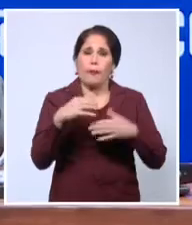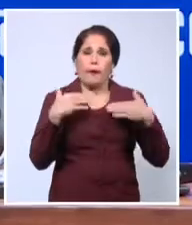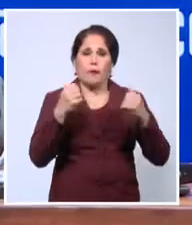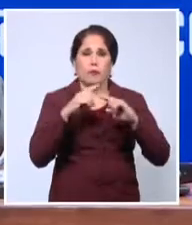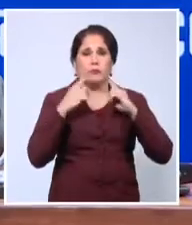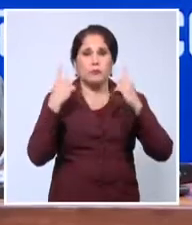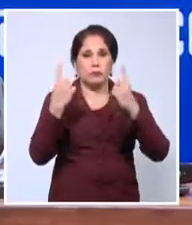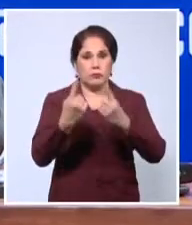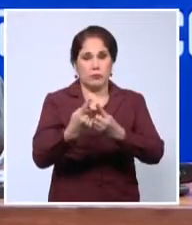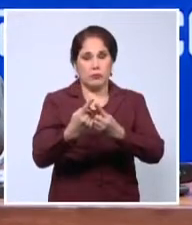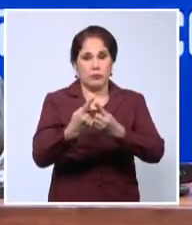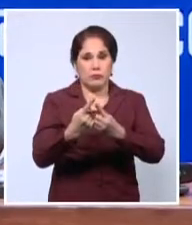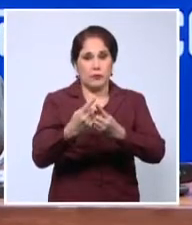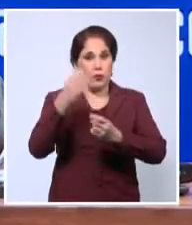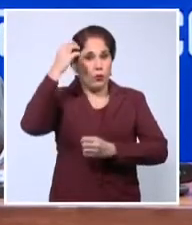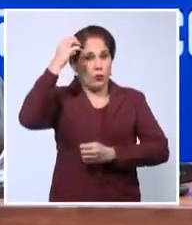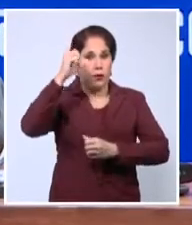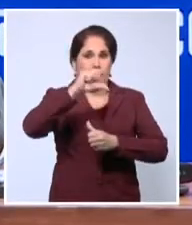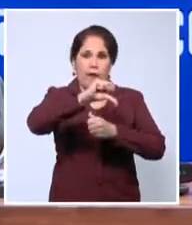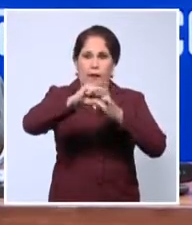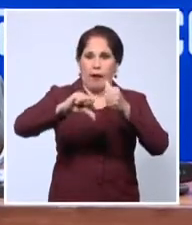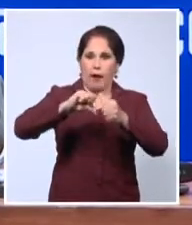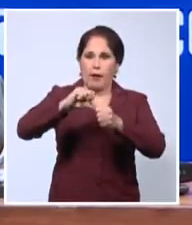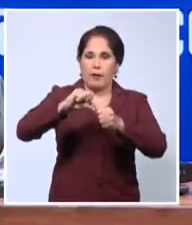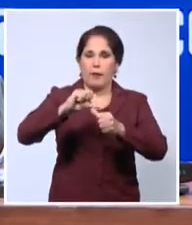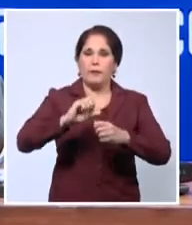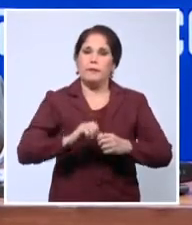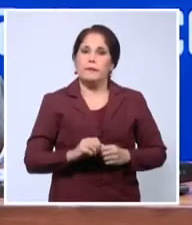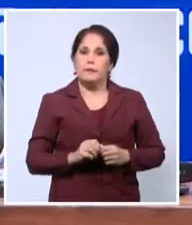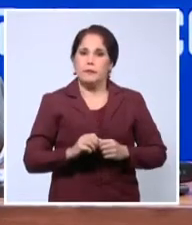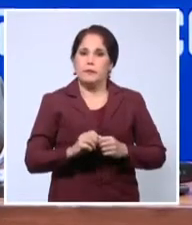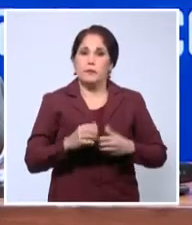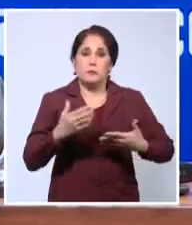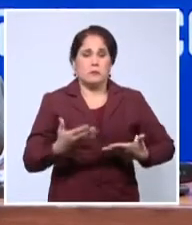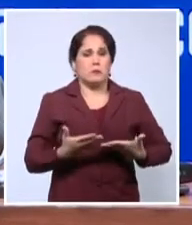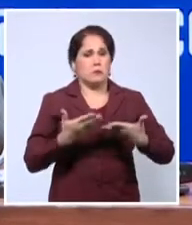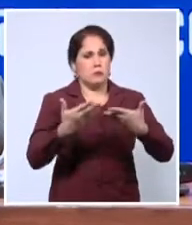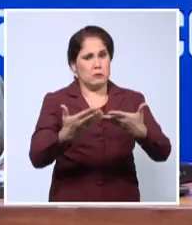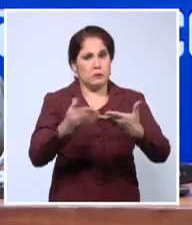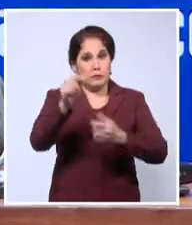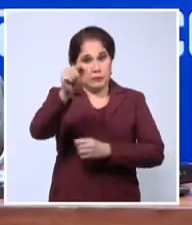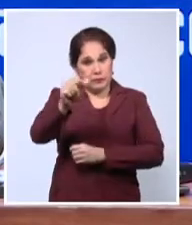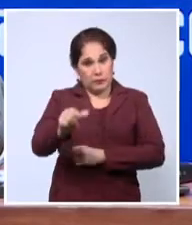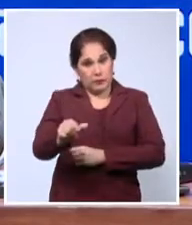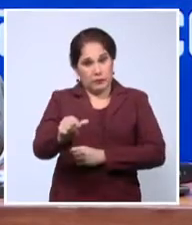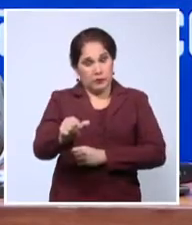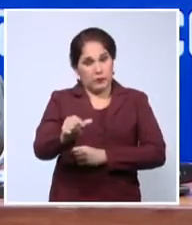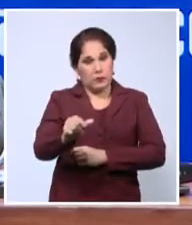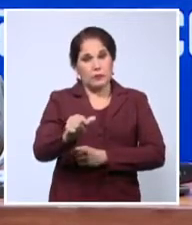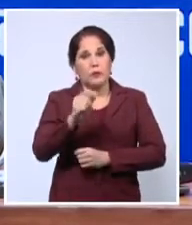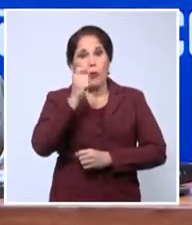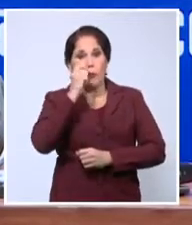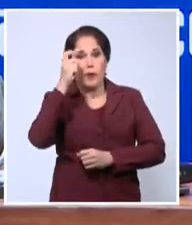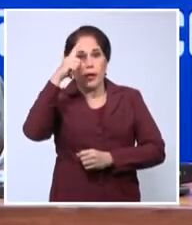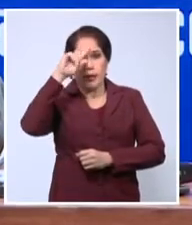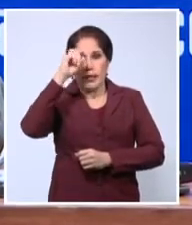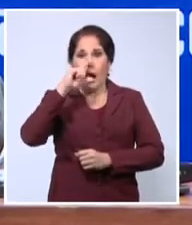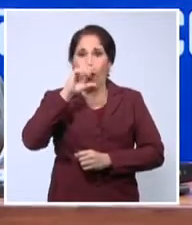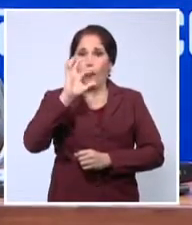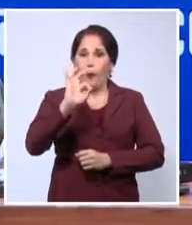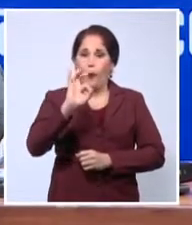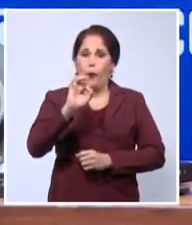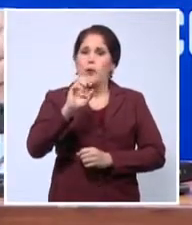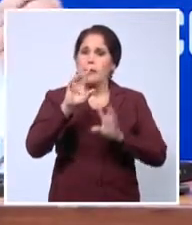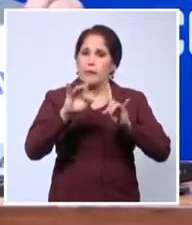Organización de Estados del Caribe Oriental. Excelentísimo señor Rodolfo Zabonch, secretario